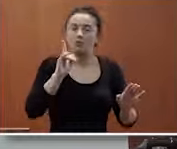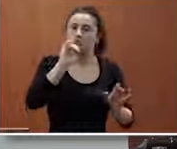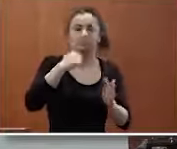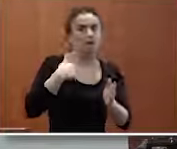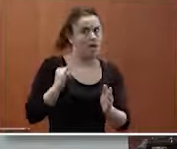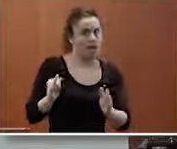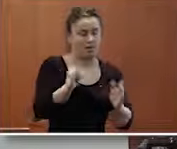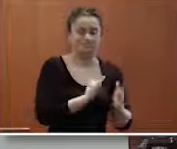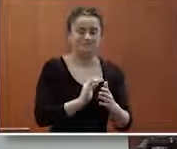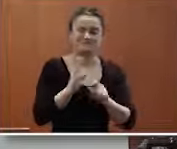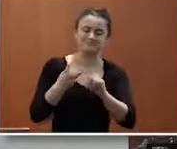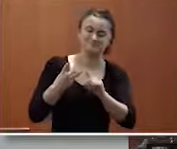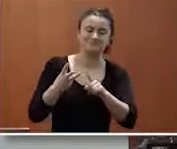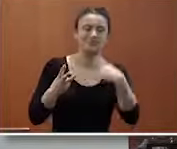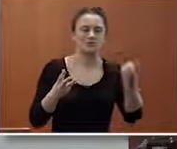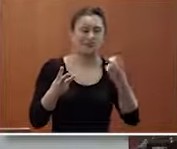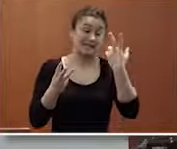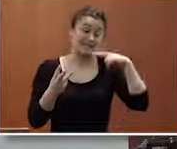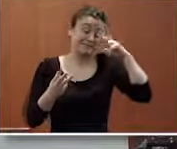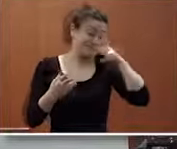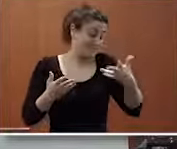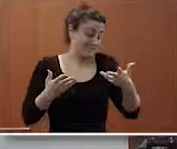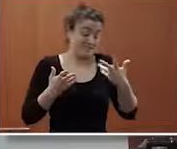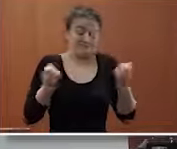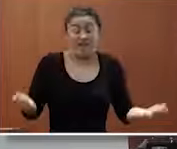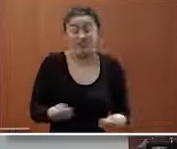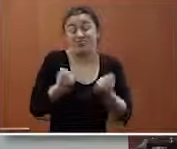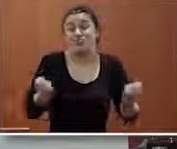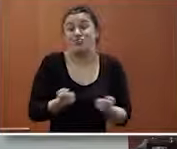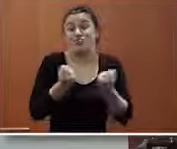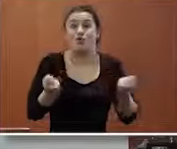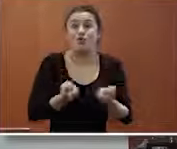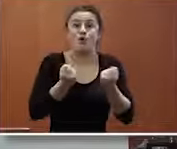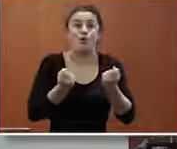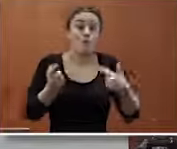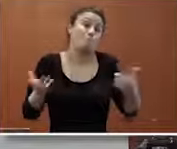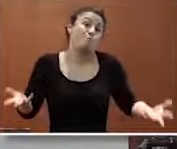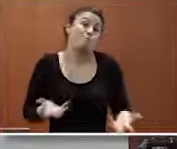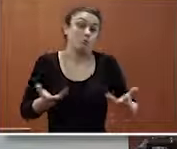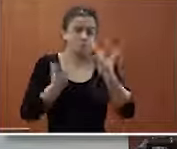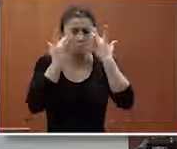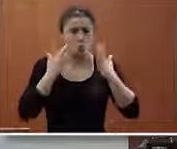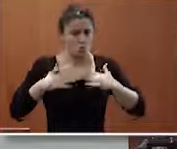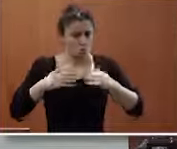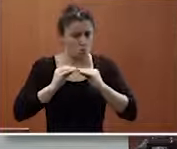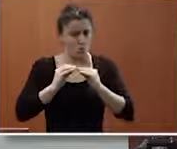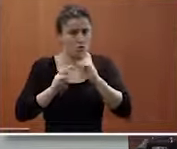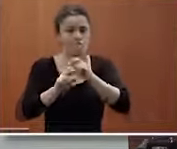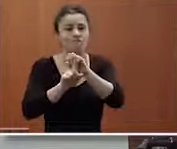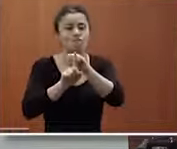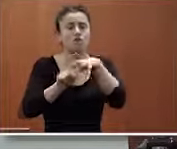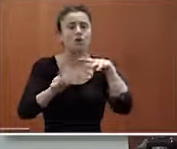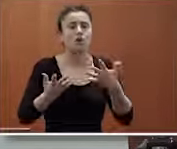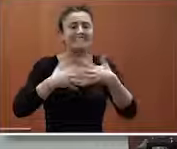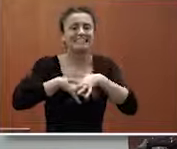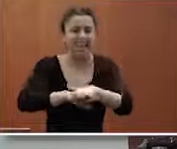de hacer esto y luego la última experiencia que esta no es que seamos solo promotores sino que es puramente nuestra que es el foro Inserta el